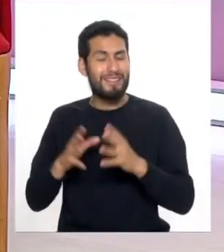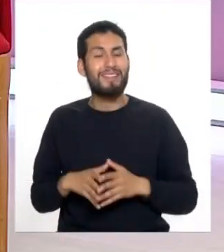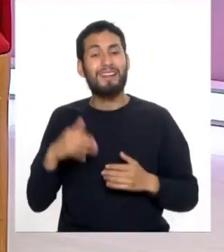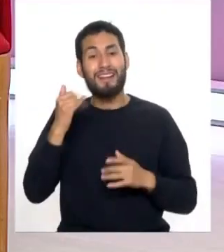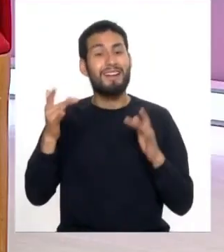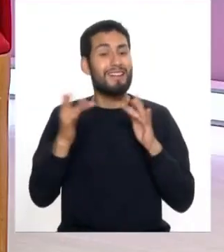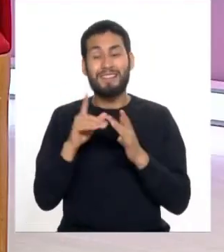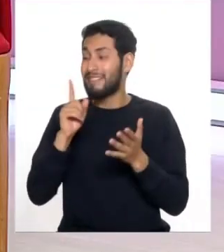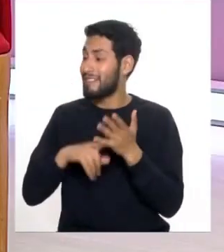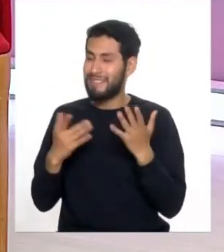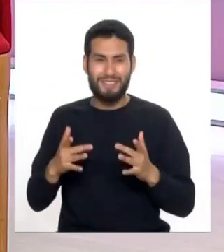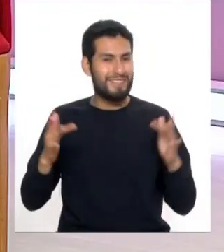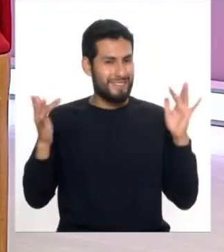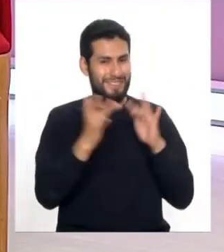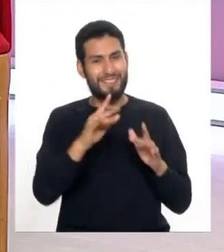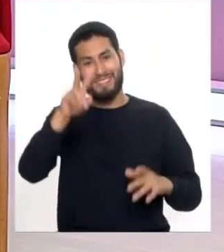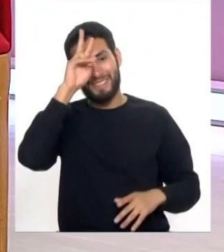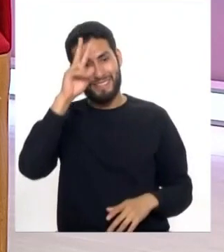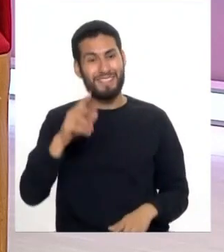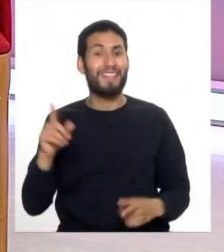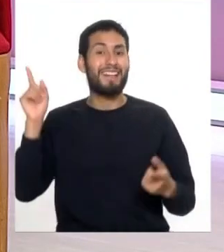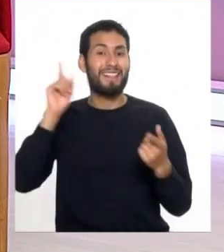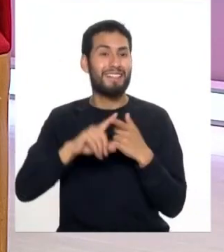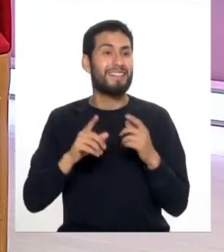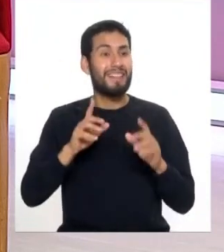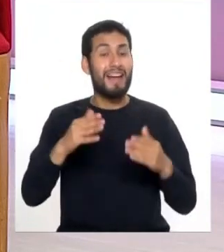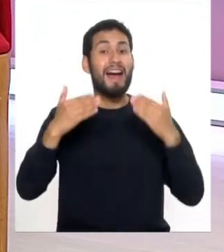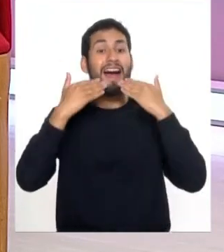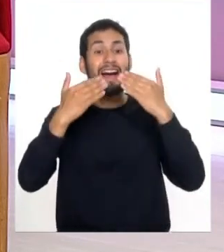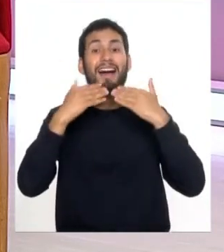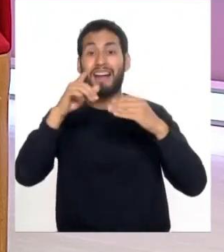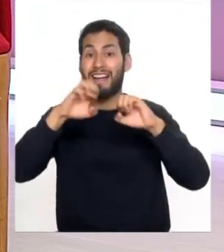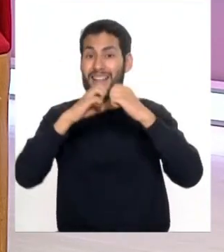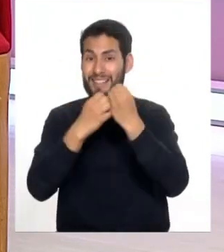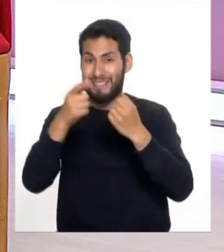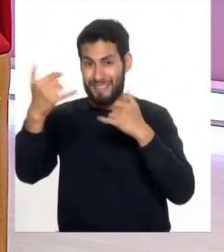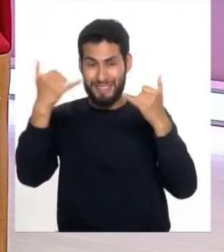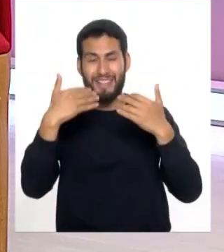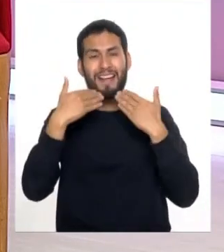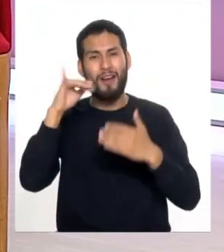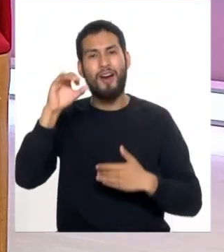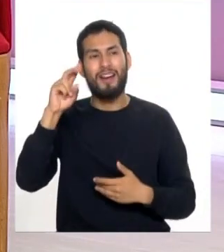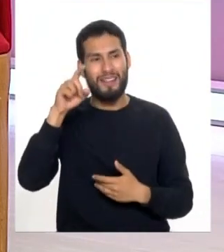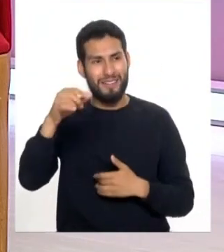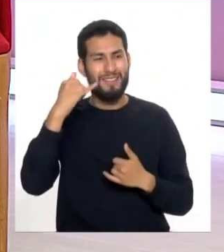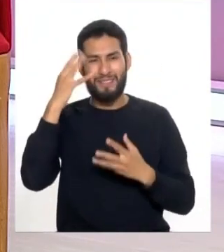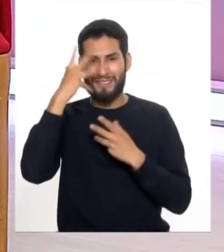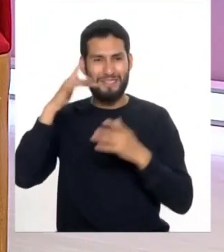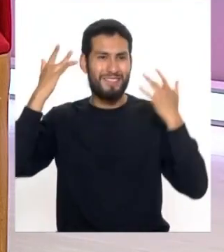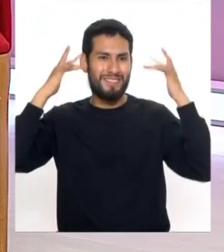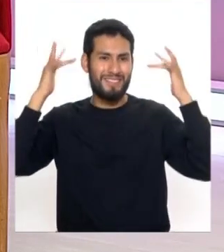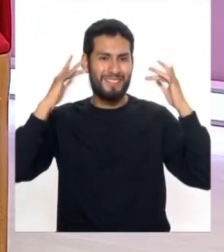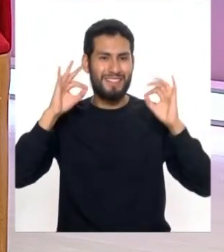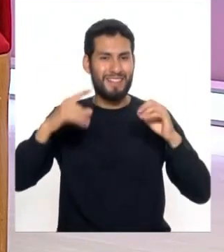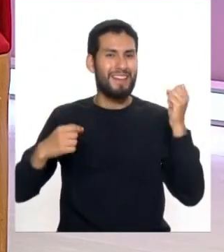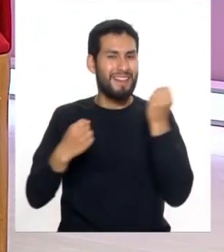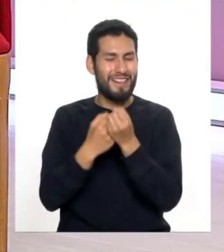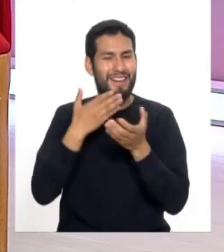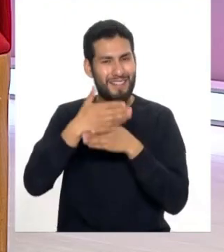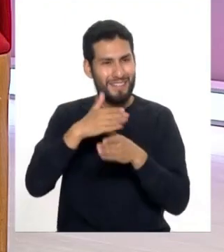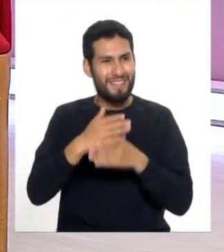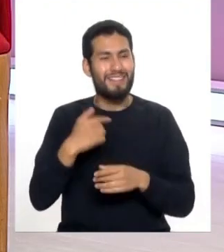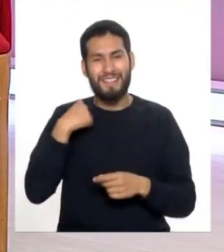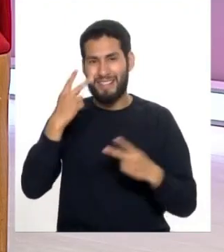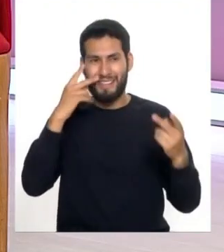ya nos conectamos con Conecta Perú así es pero agradecemos también a nuestro equipo técnico gracias Jorge por este sonido increíble que siempre nos compartes y